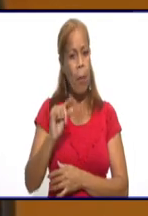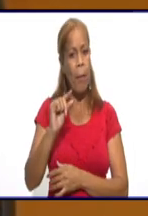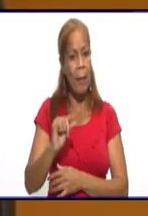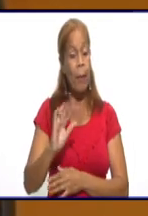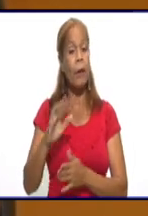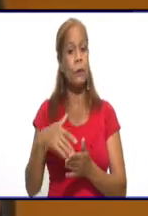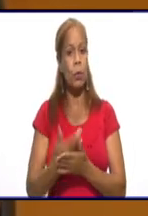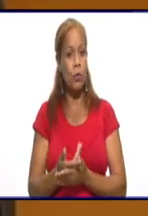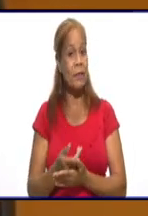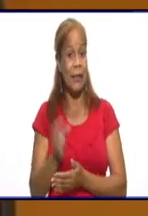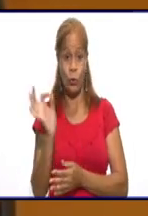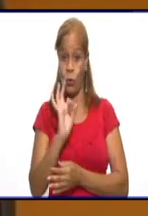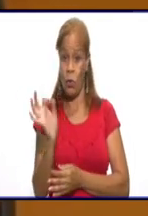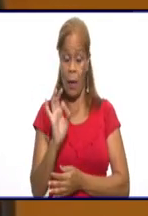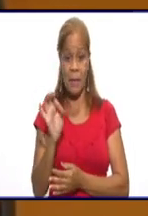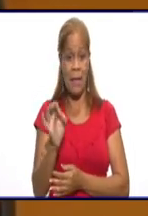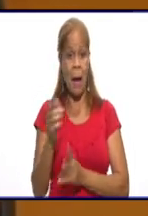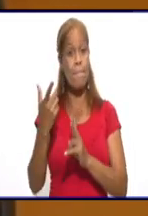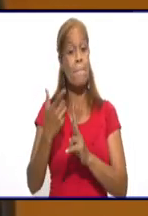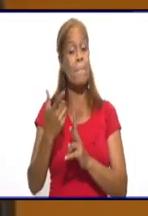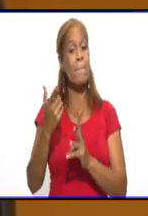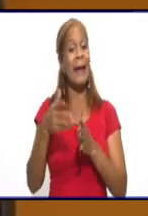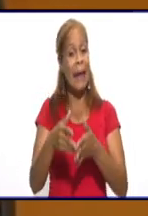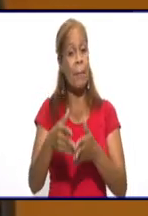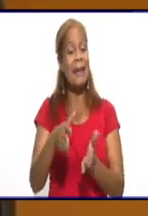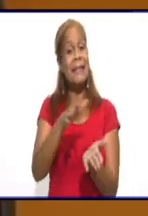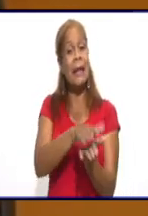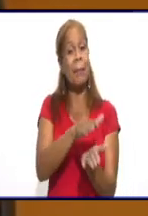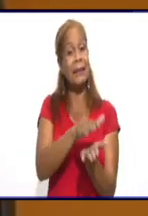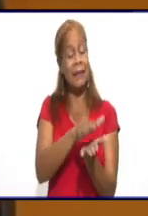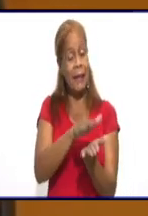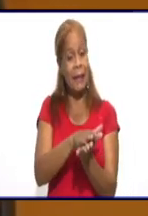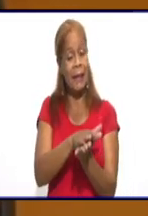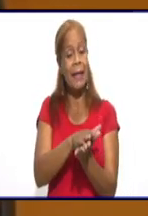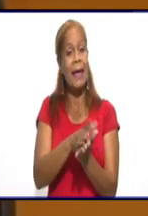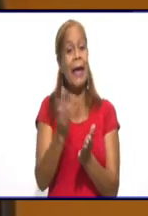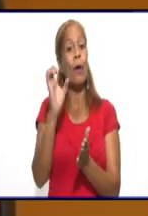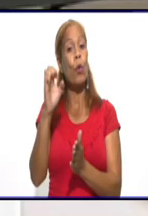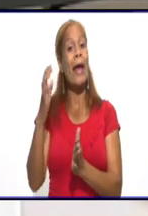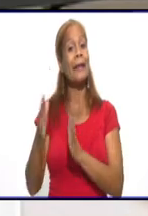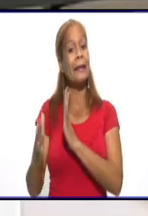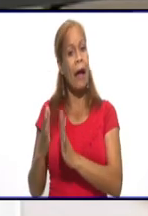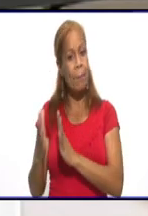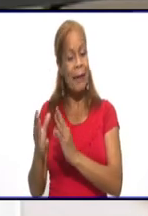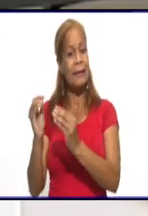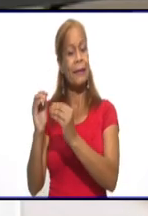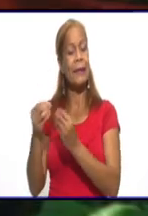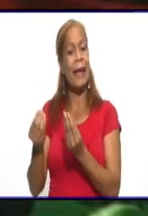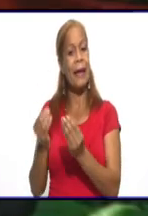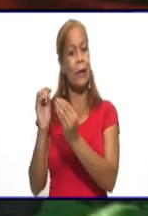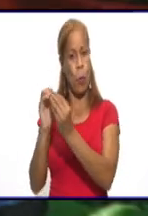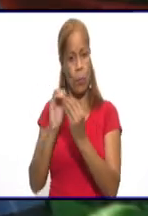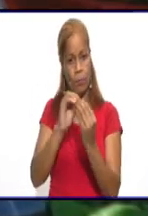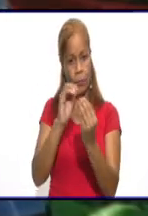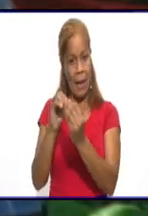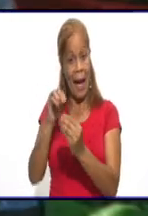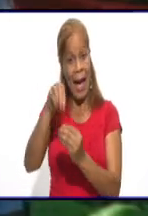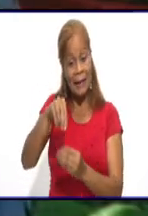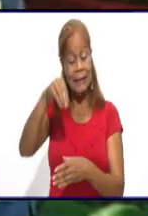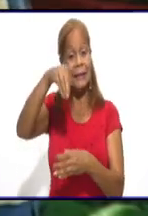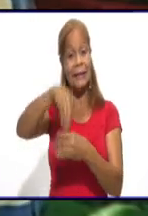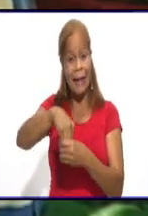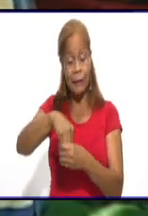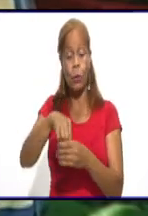Nosotros nos mantenemos, por la tasa que tenemos, en una fase de transmisión autóctona limitada. Doctora, usted llega a un tema que realmente